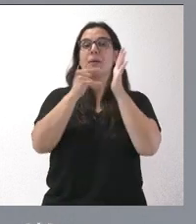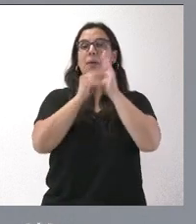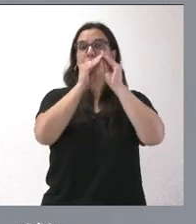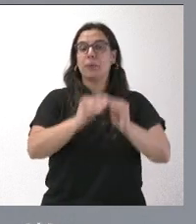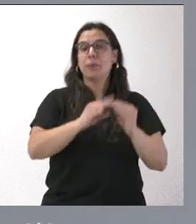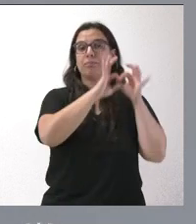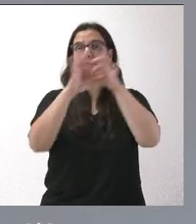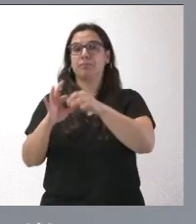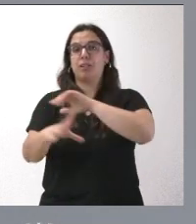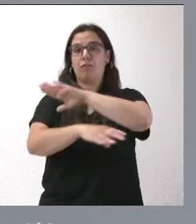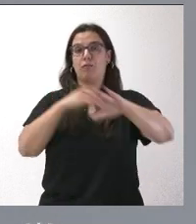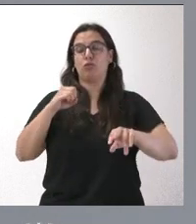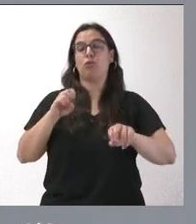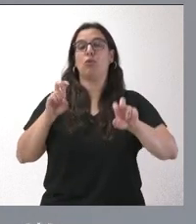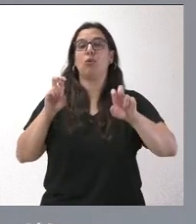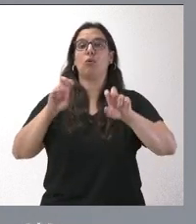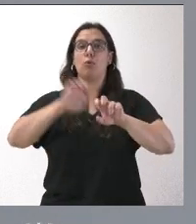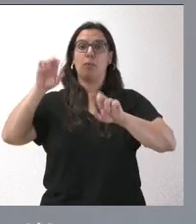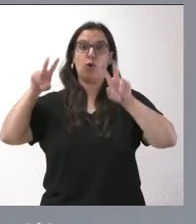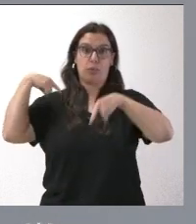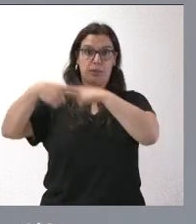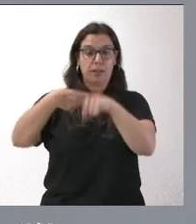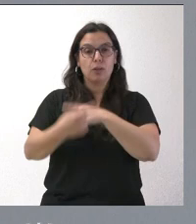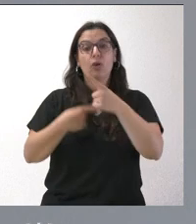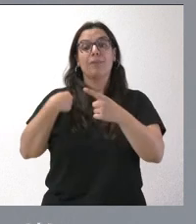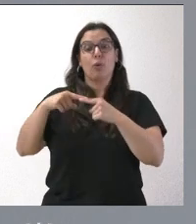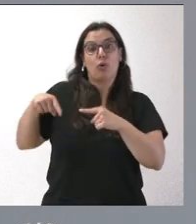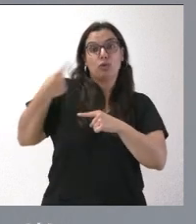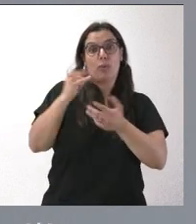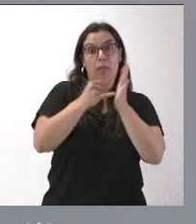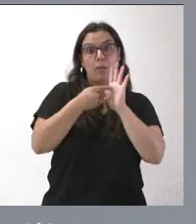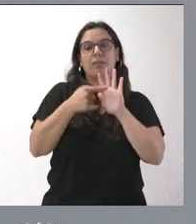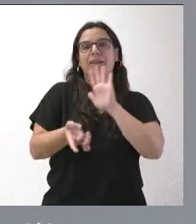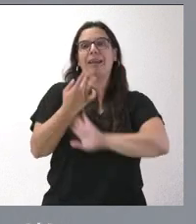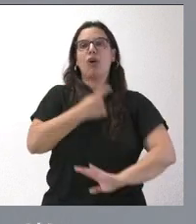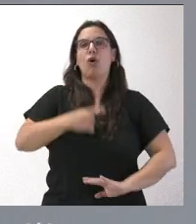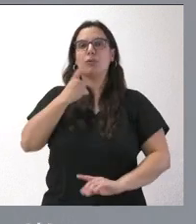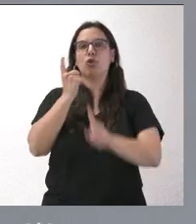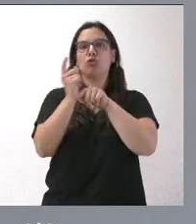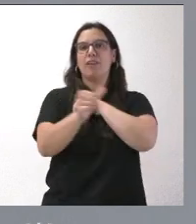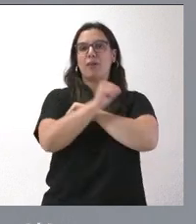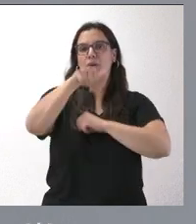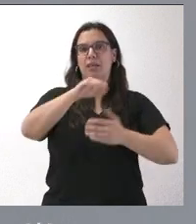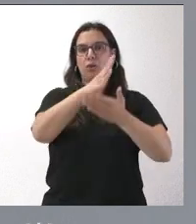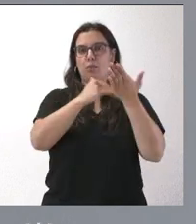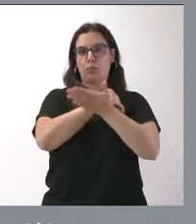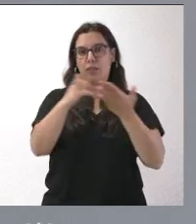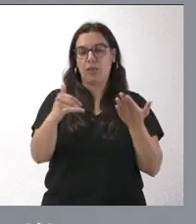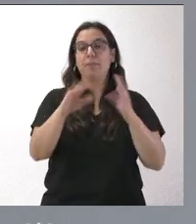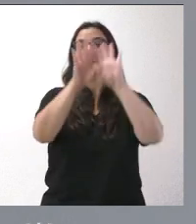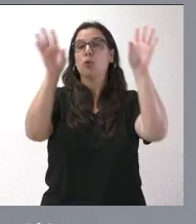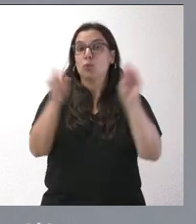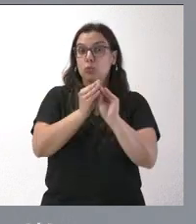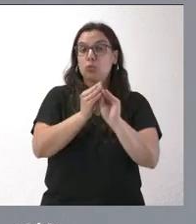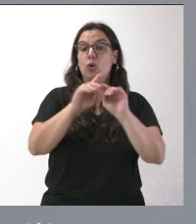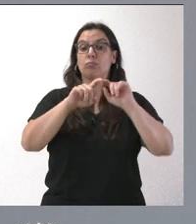fondos europeos Next Generation y, como consecuencia del mismo, se constituyó una comisión antifraude en nuestra comunidad autónoma. La conclusión